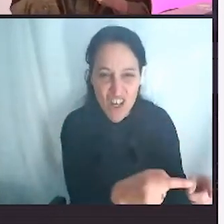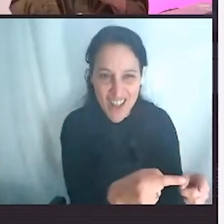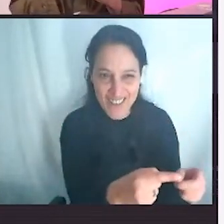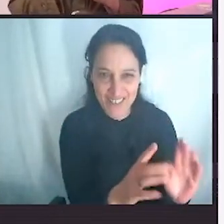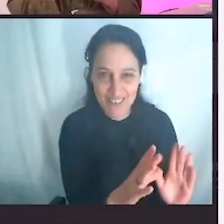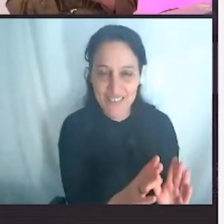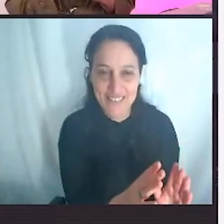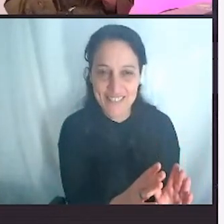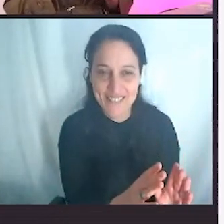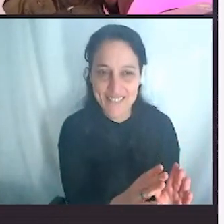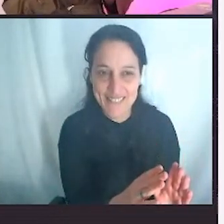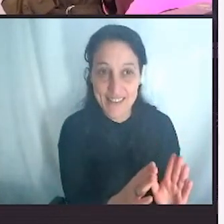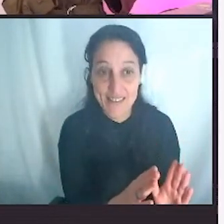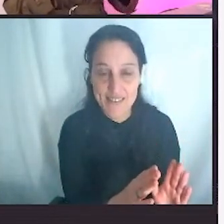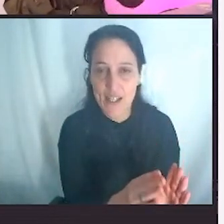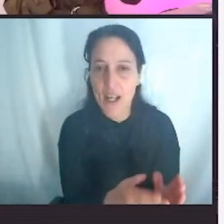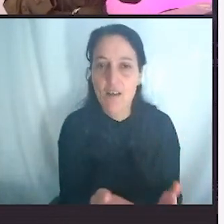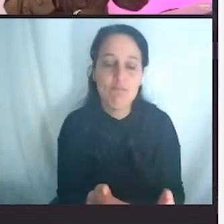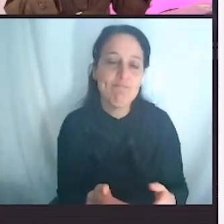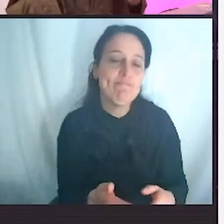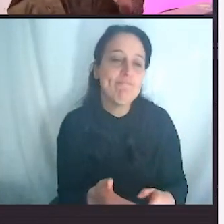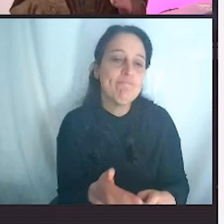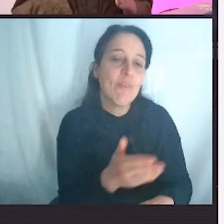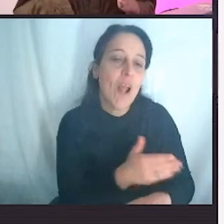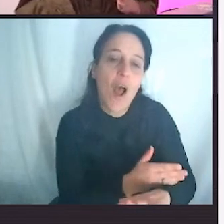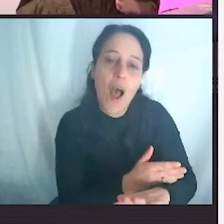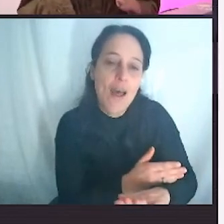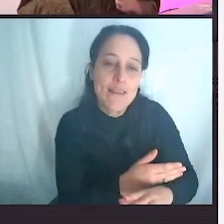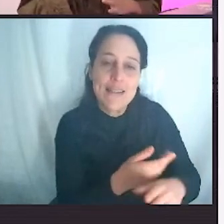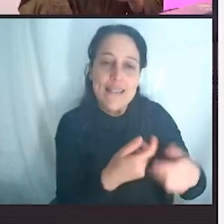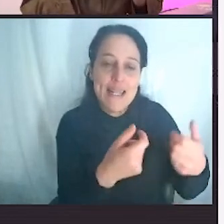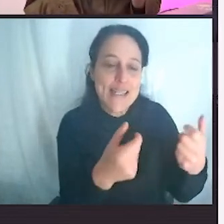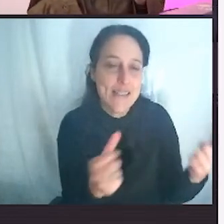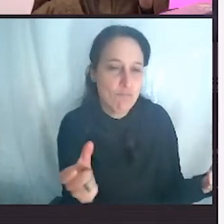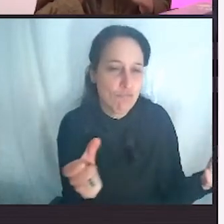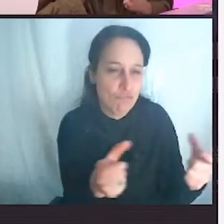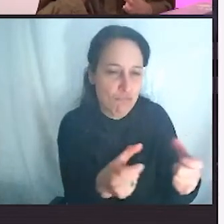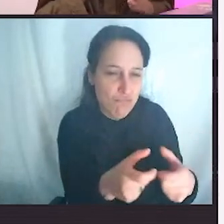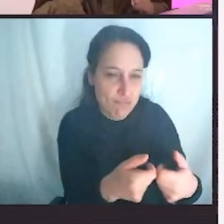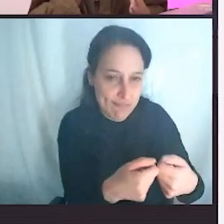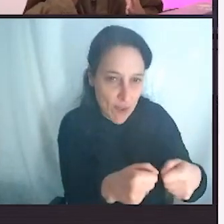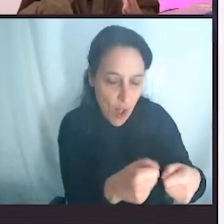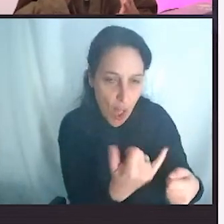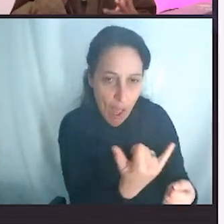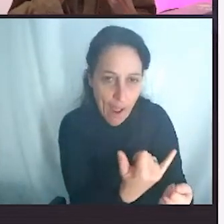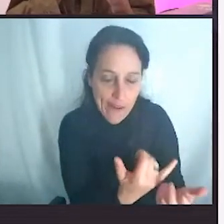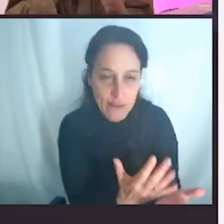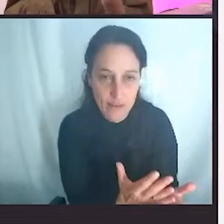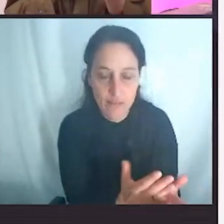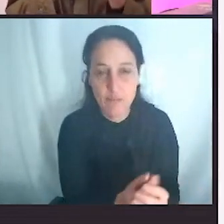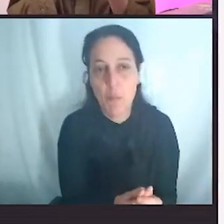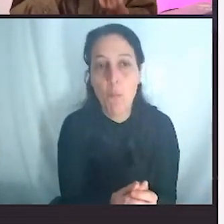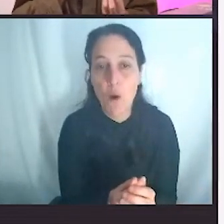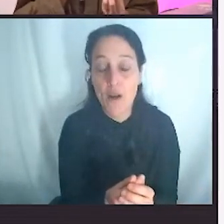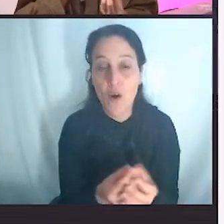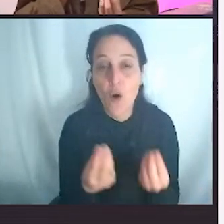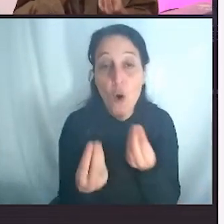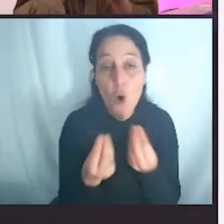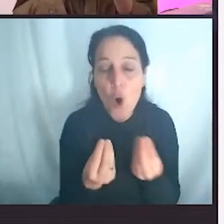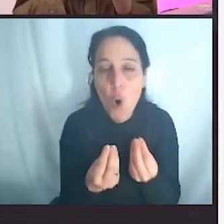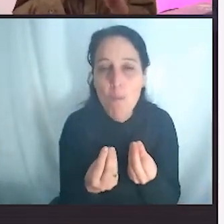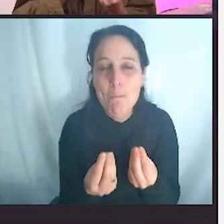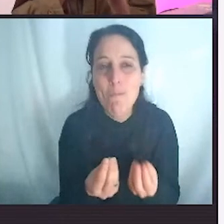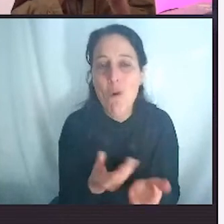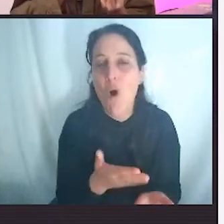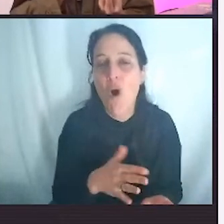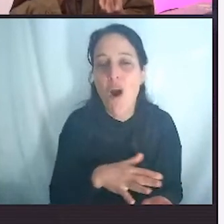desplastificada. Y cómo entran los otros actores en este sistema y cómo se integra con la comunidad. Vamos a estar generando esta organización que es la